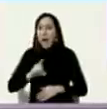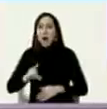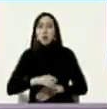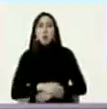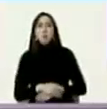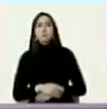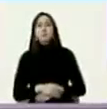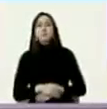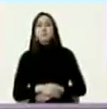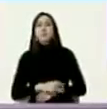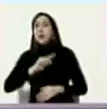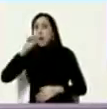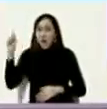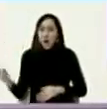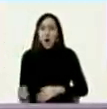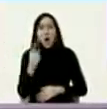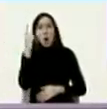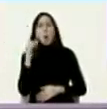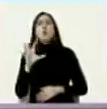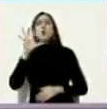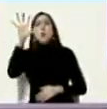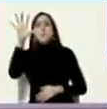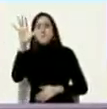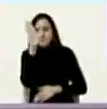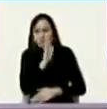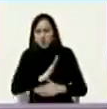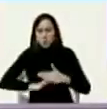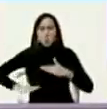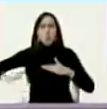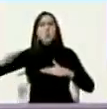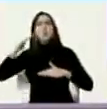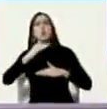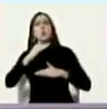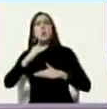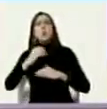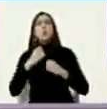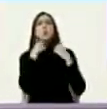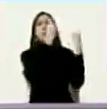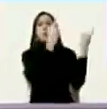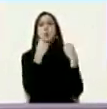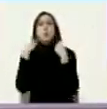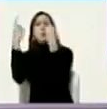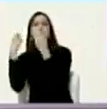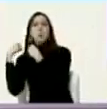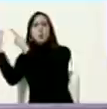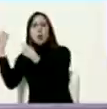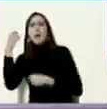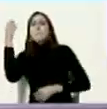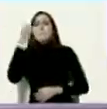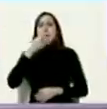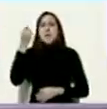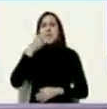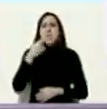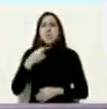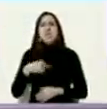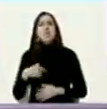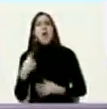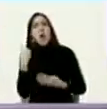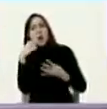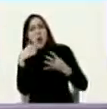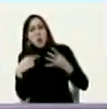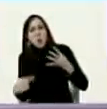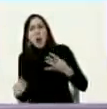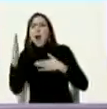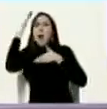la única potencia que exportó medicinas y que exportó equipos para